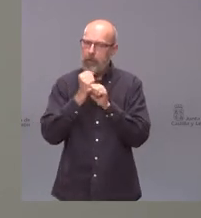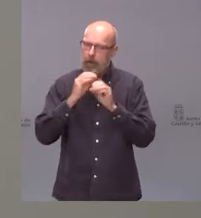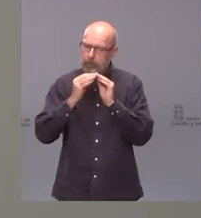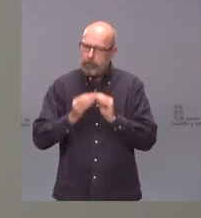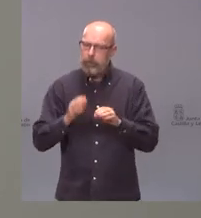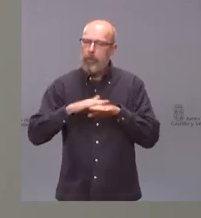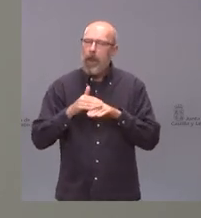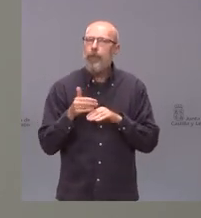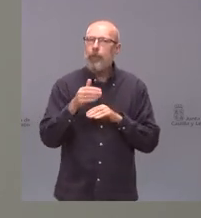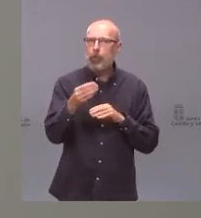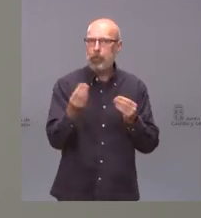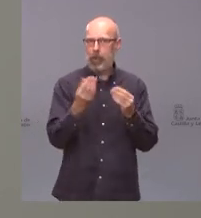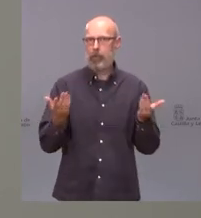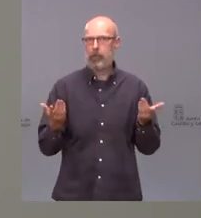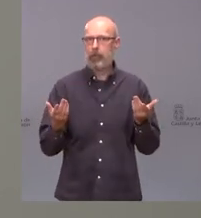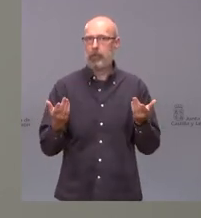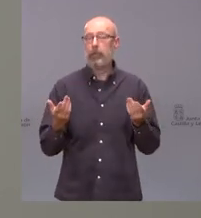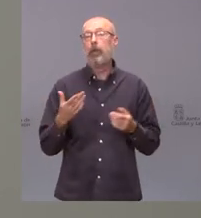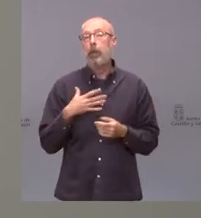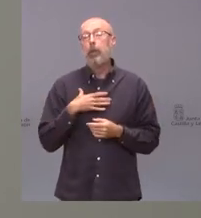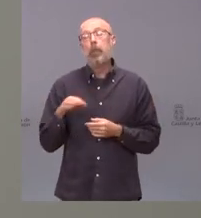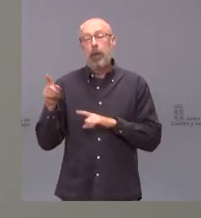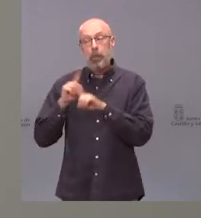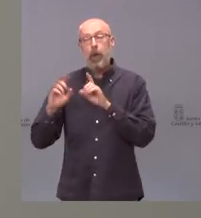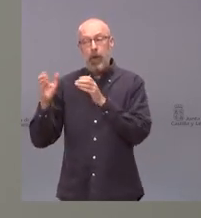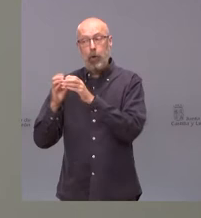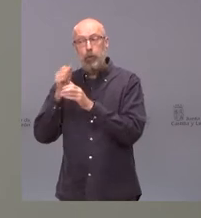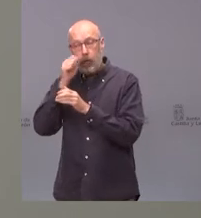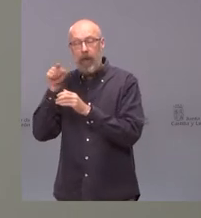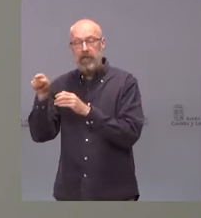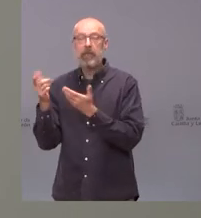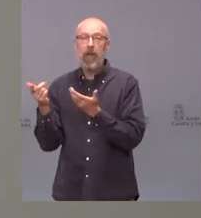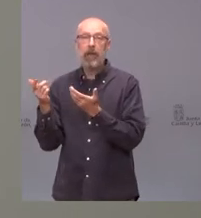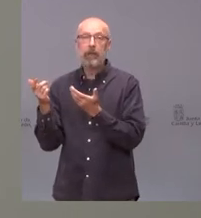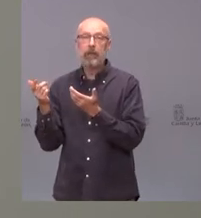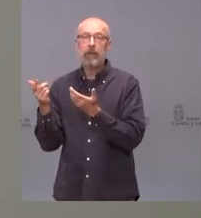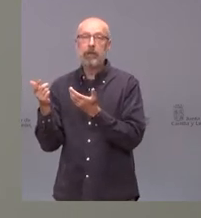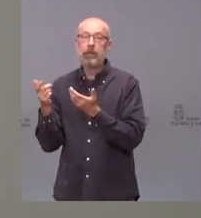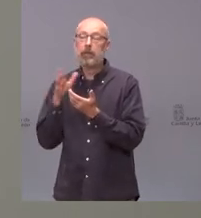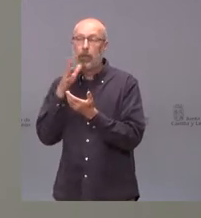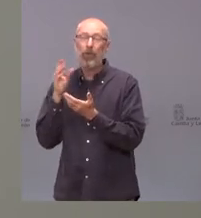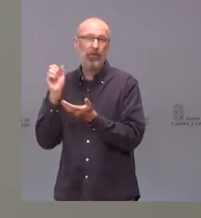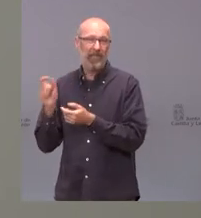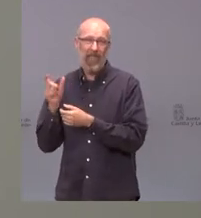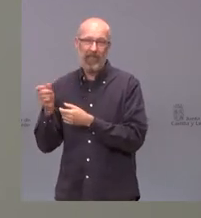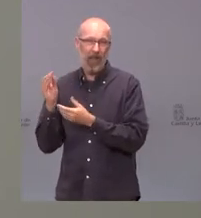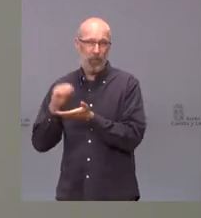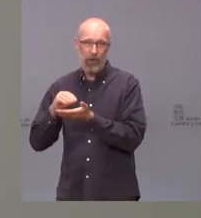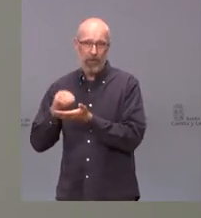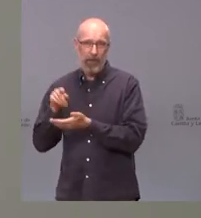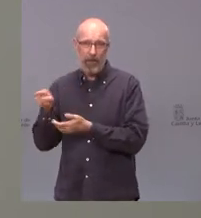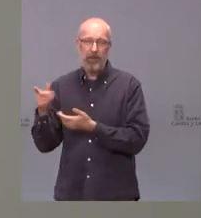Bueno, a lo mejor el problema que tiene el Partido Socialista es que como le pasa en muchas ocasiones como le pasa en muchas veces